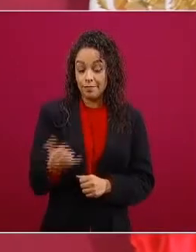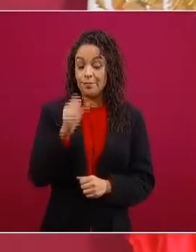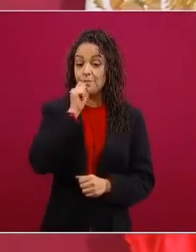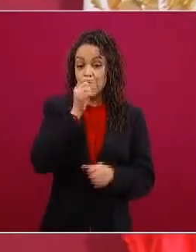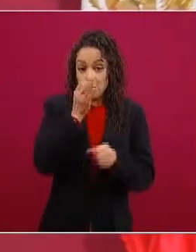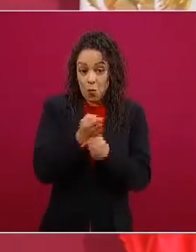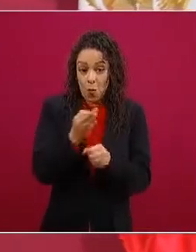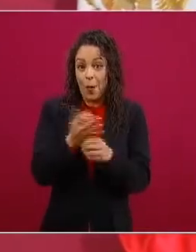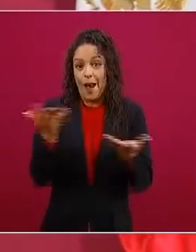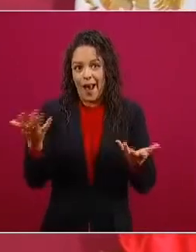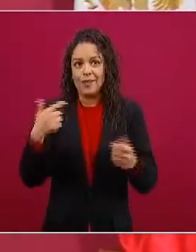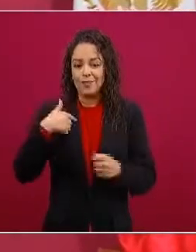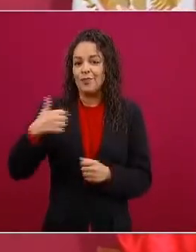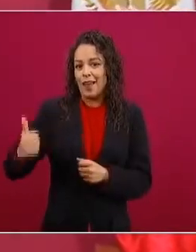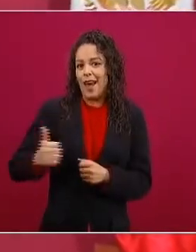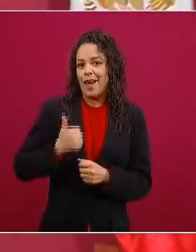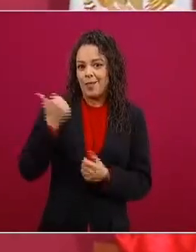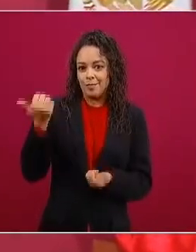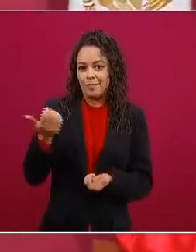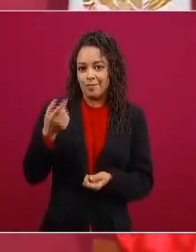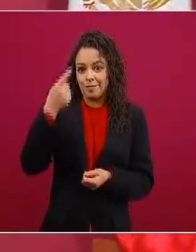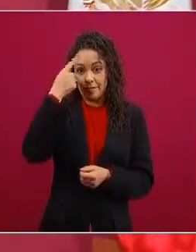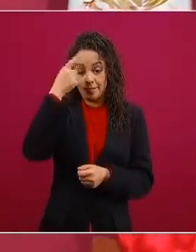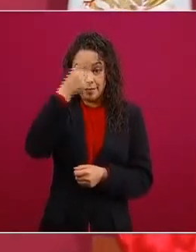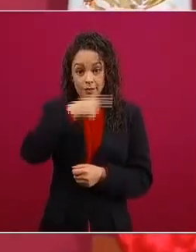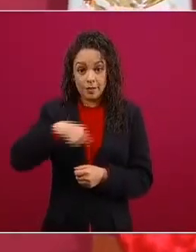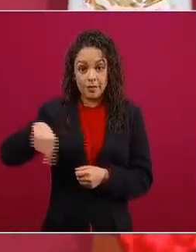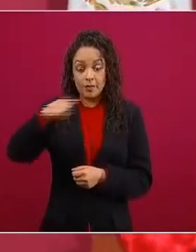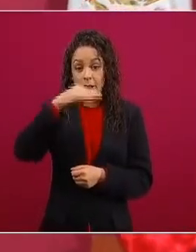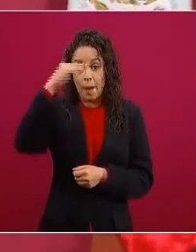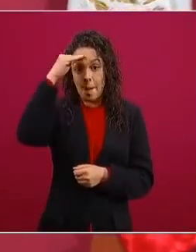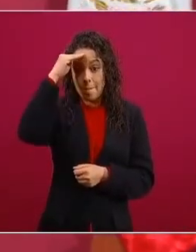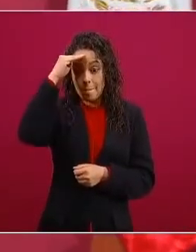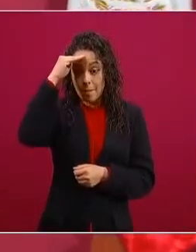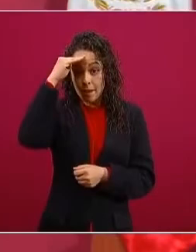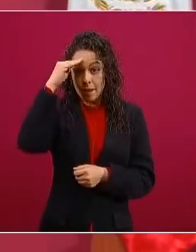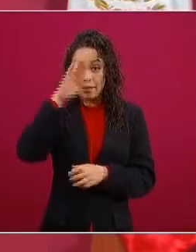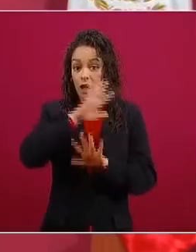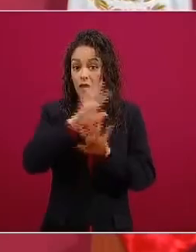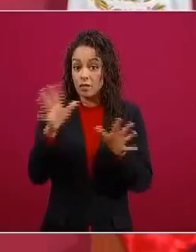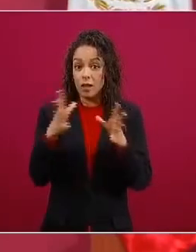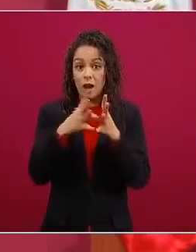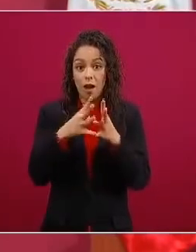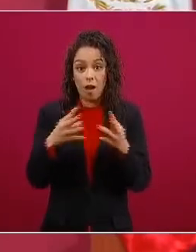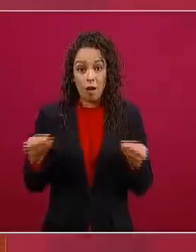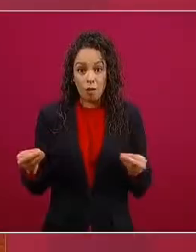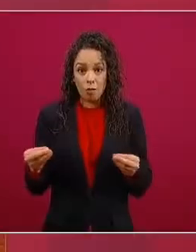no se relajen las medidas hay que quedarnos en la casa